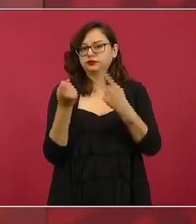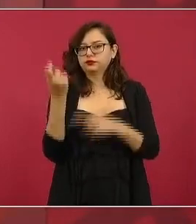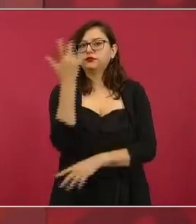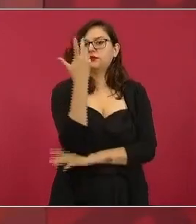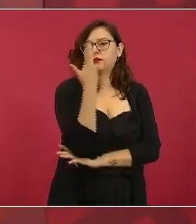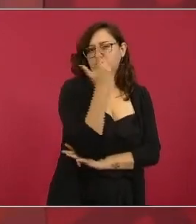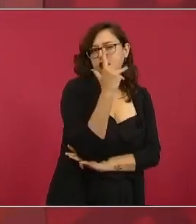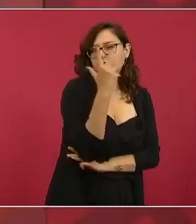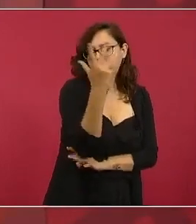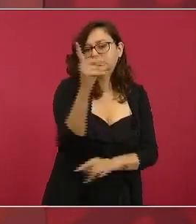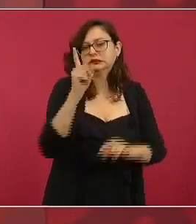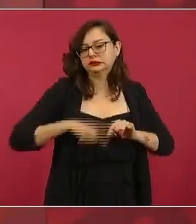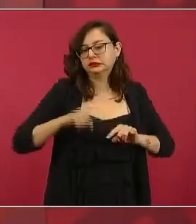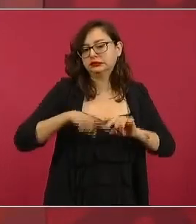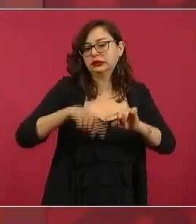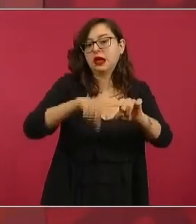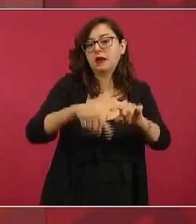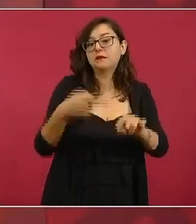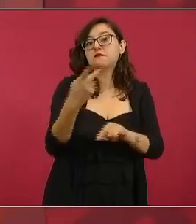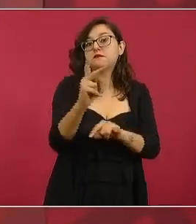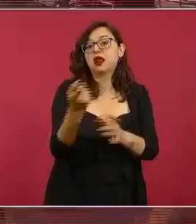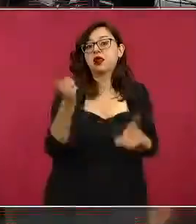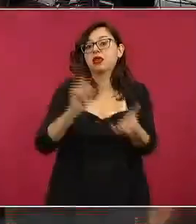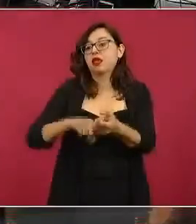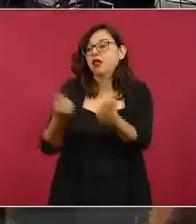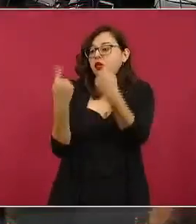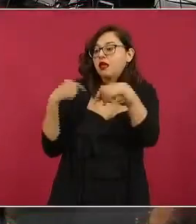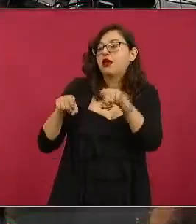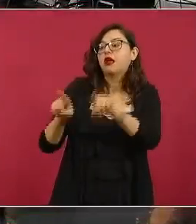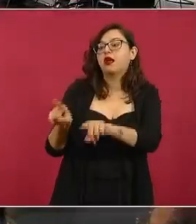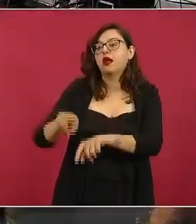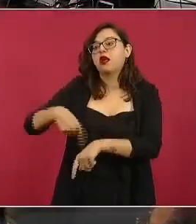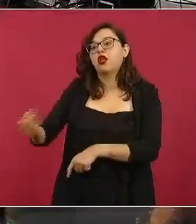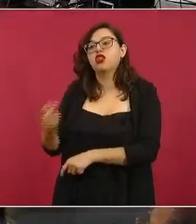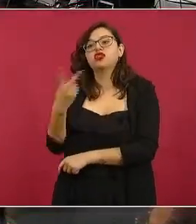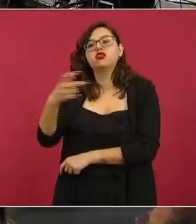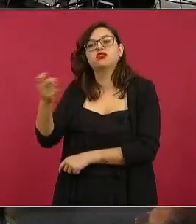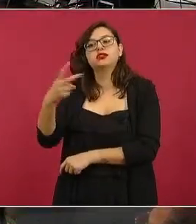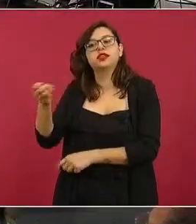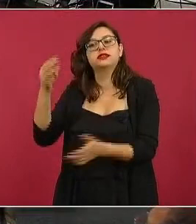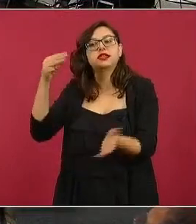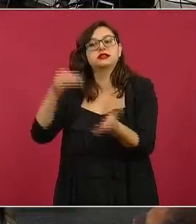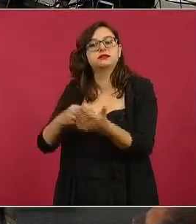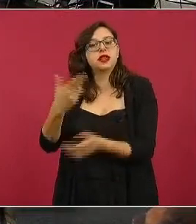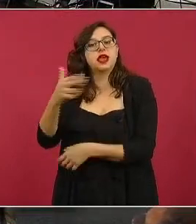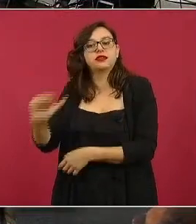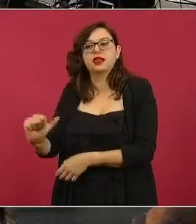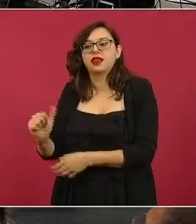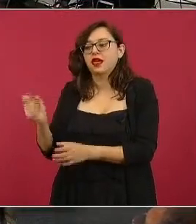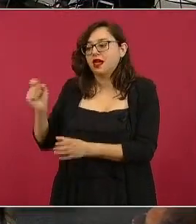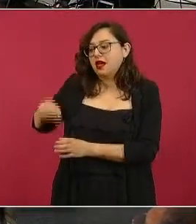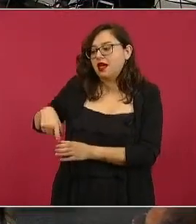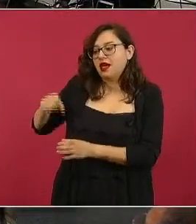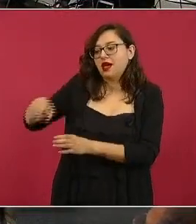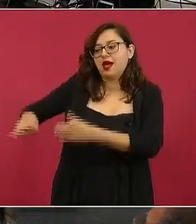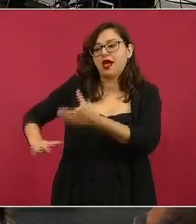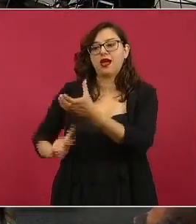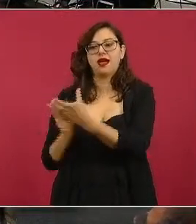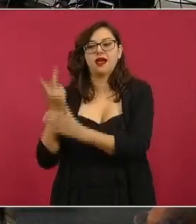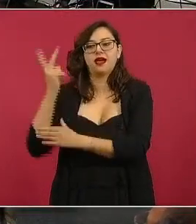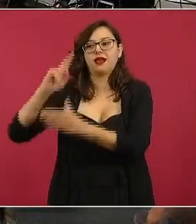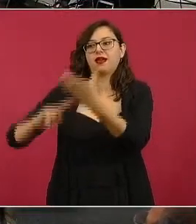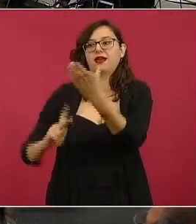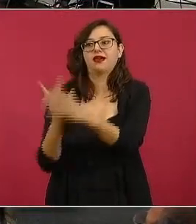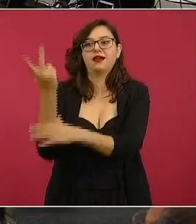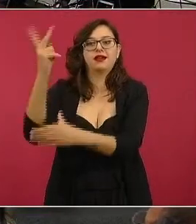con árboles frutales y maderables en toda la ruta de las